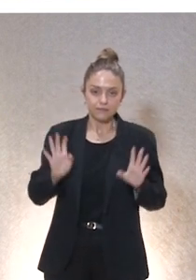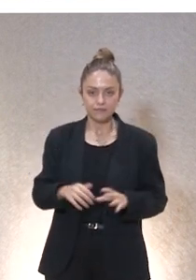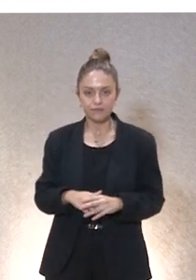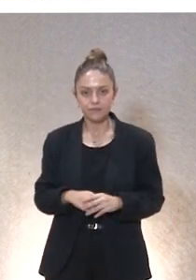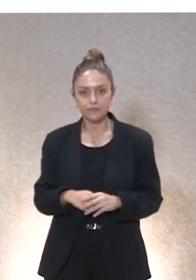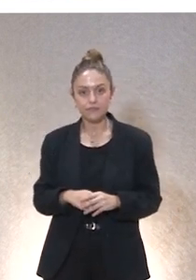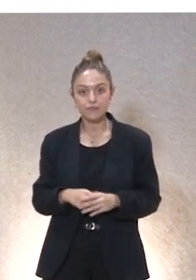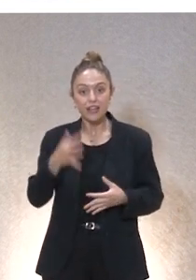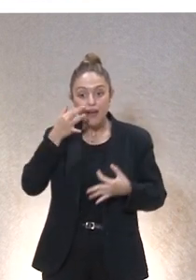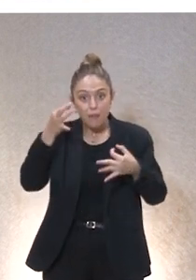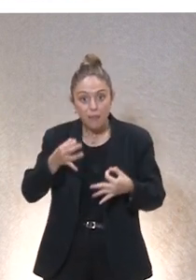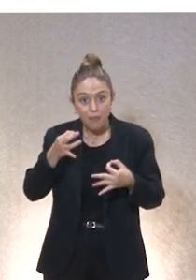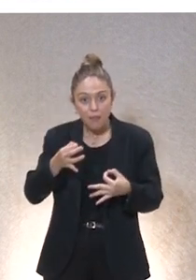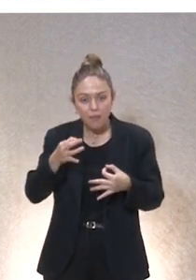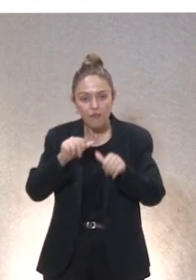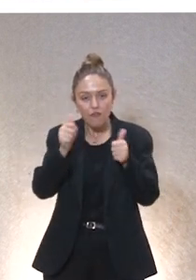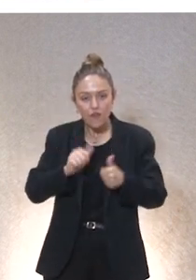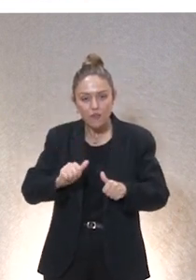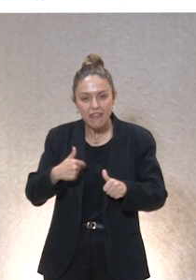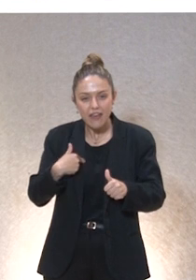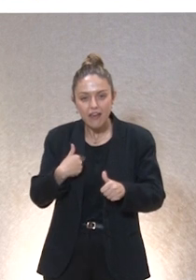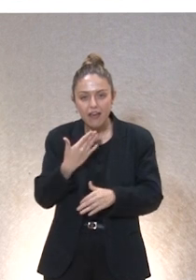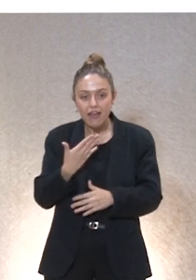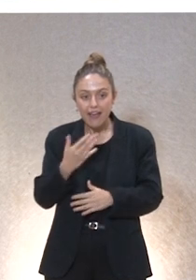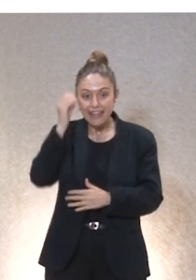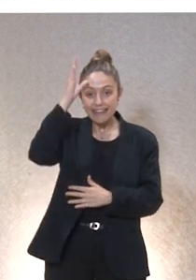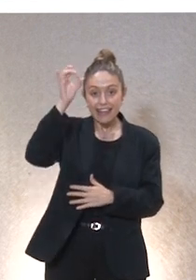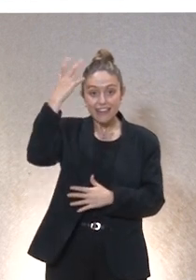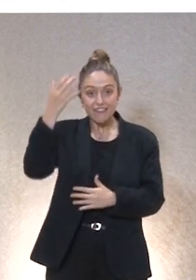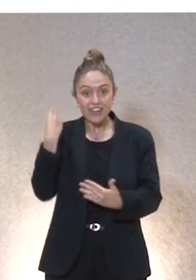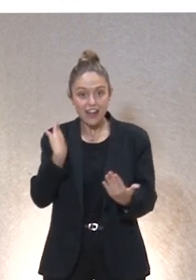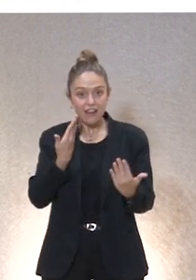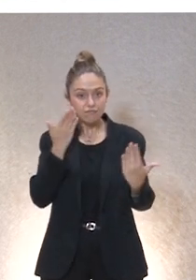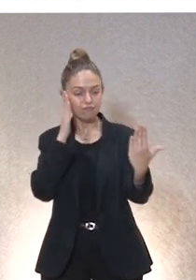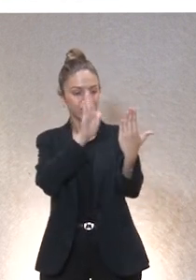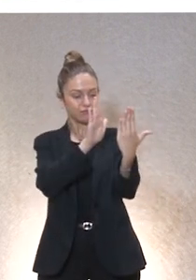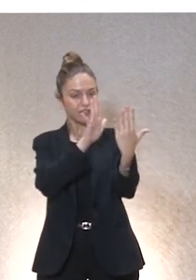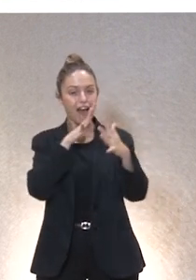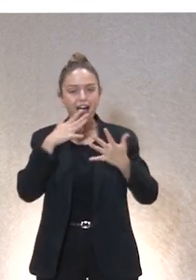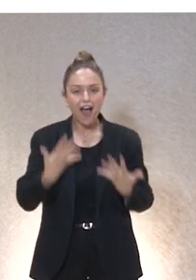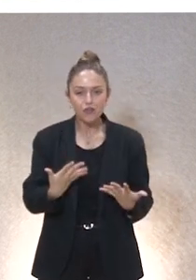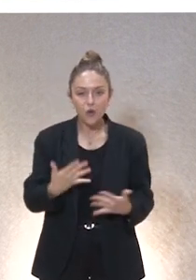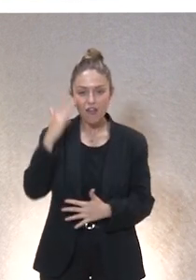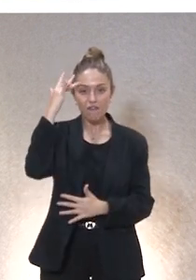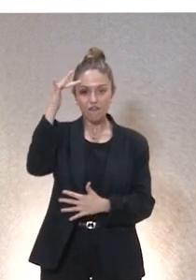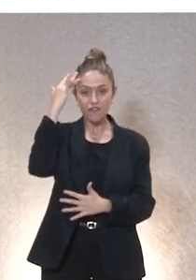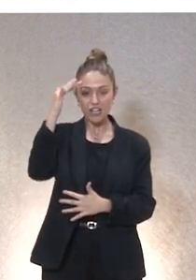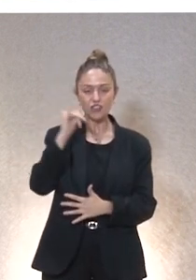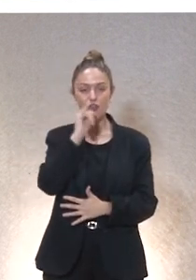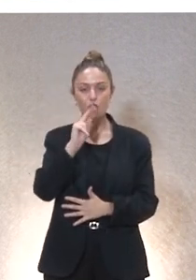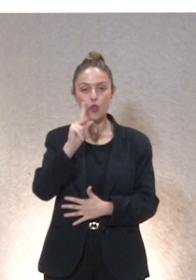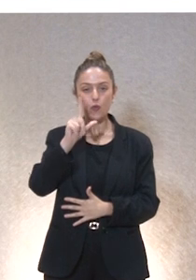la verdadera forma de hacer frente a la inteligencia artificial hoy pasa por la filosofía de Zubiri